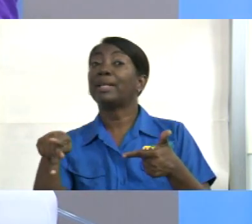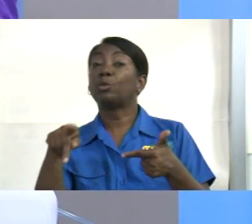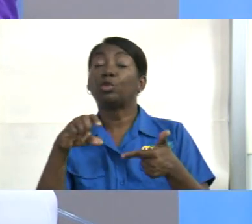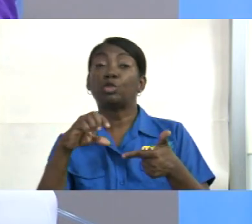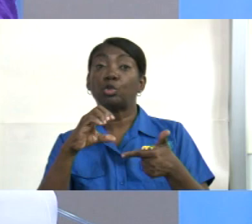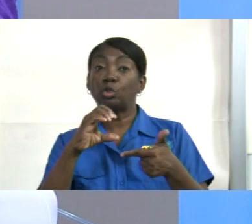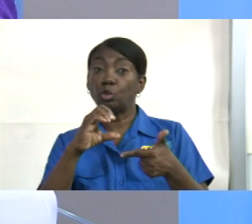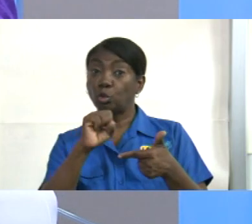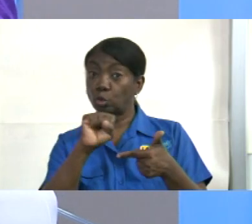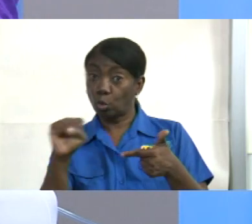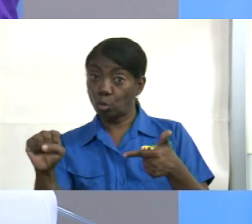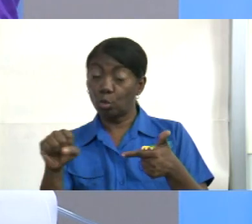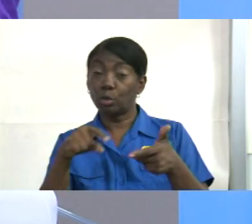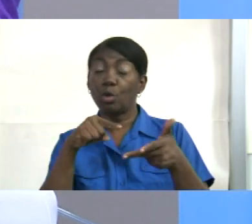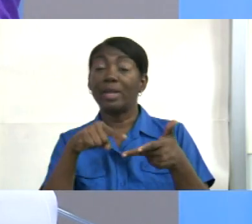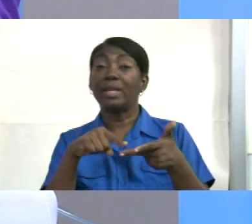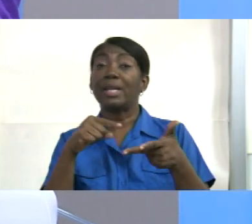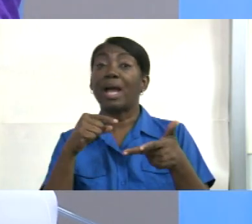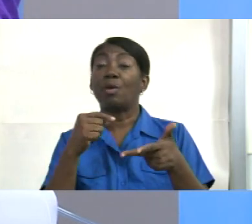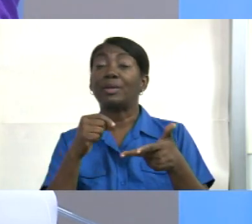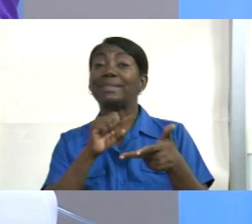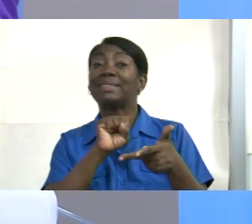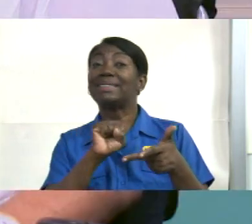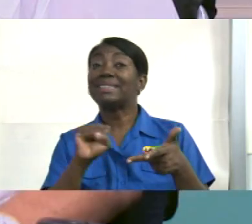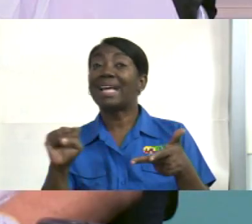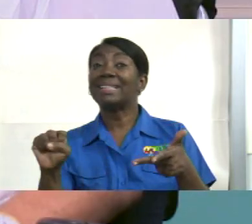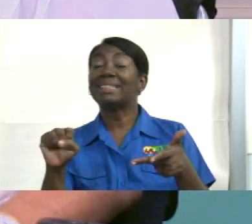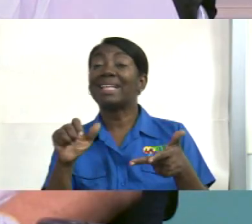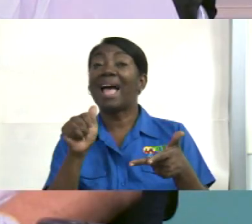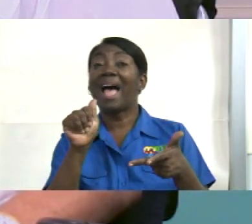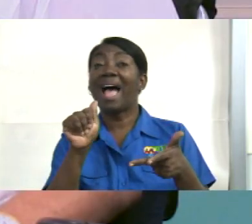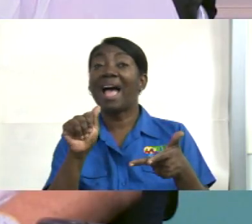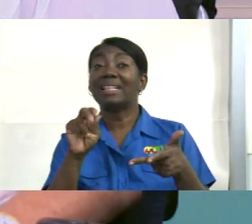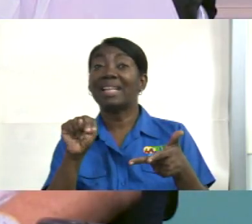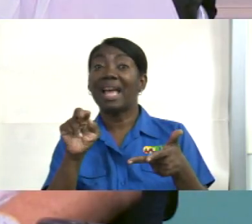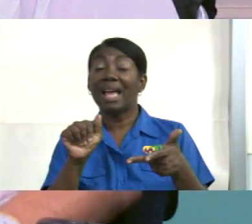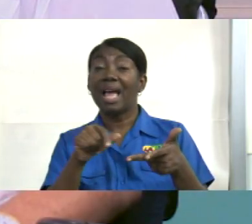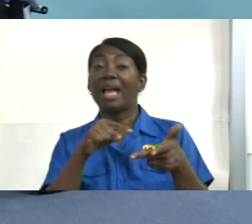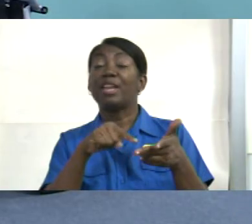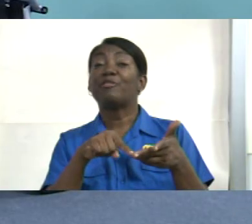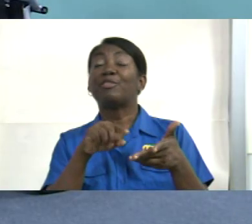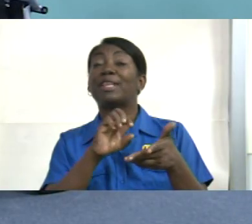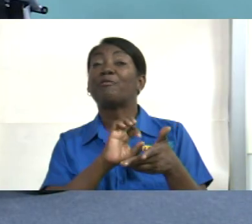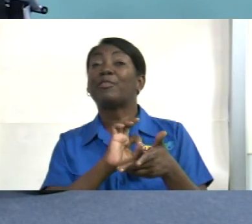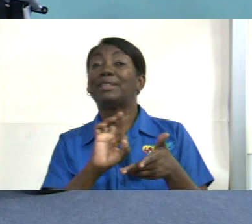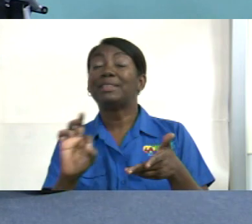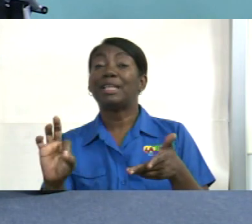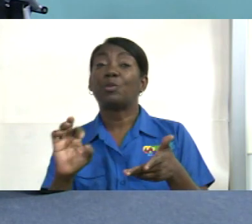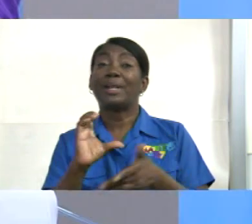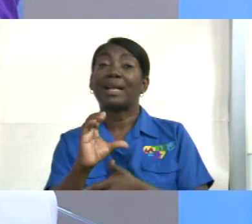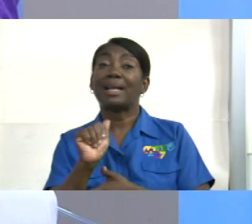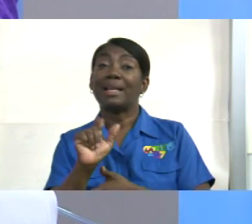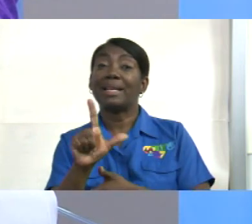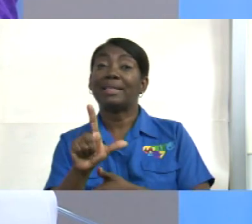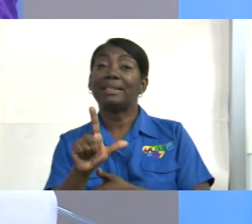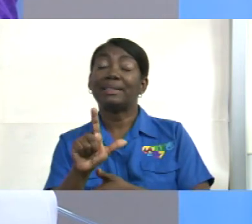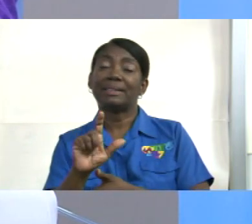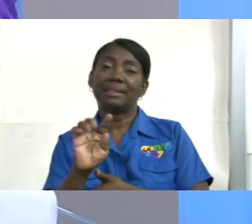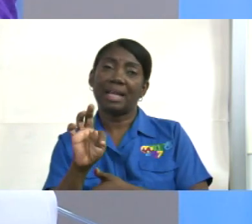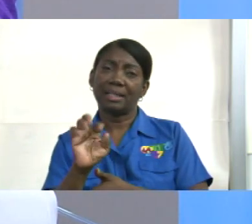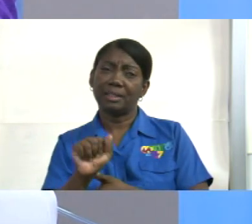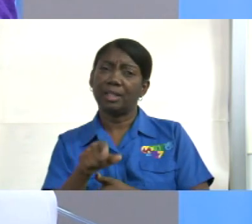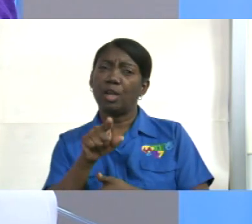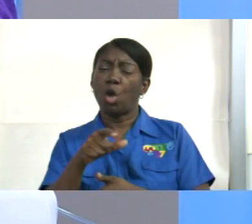en San Francisco de la Caleta. Este título de Capellán de su Santidad es una distinción honorífica